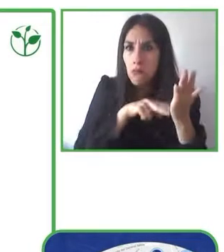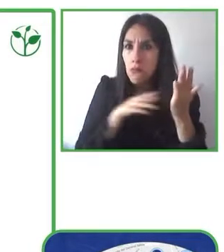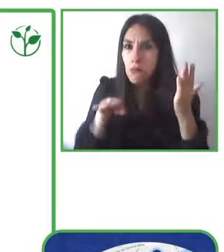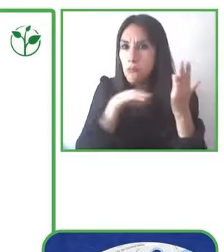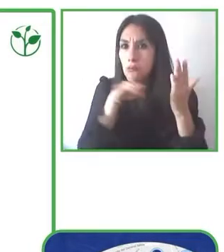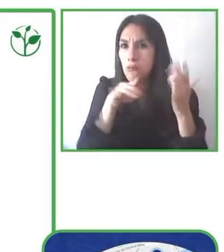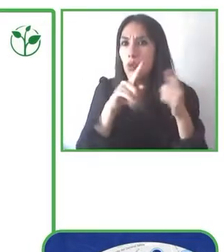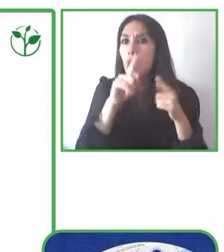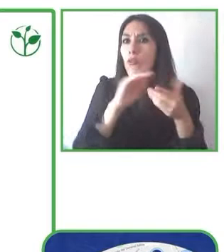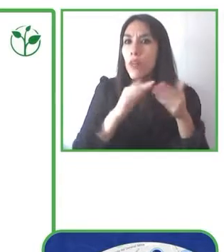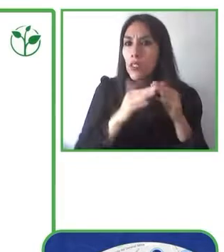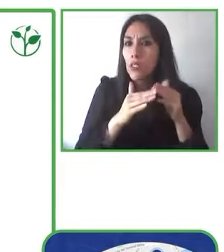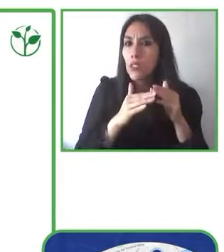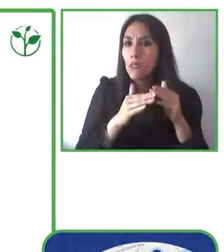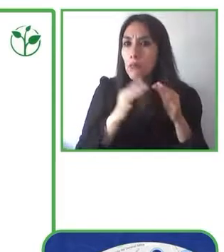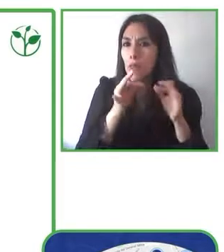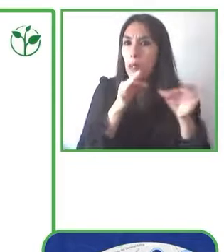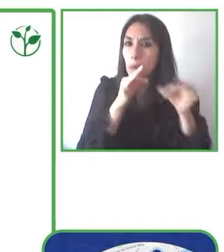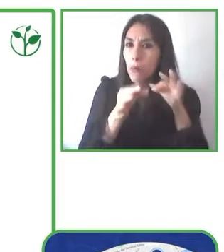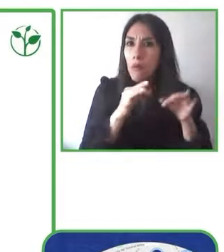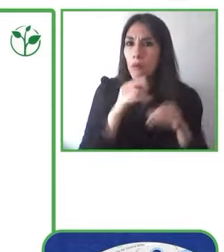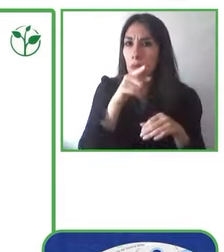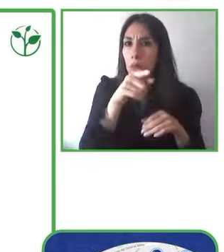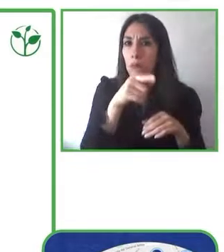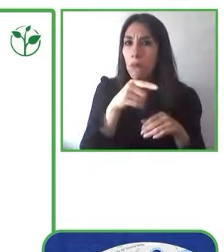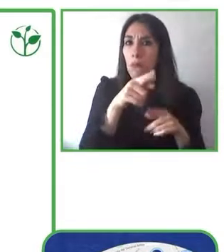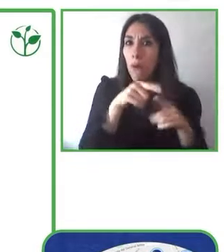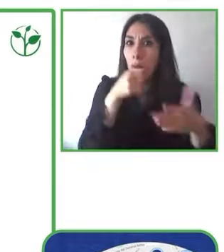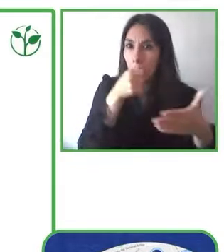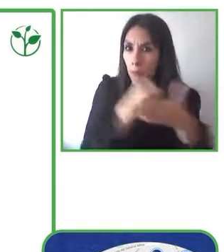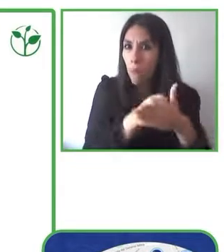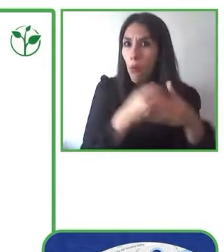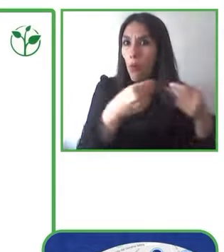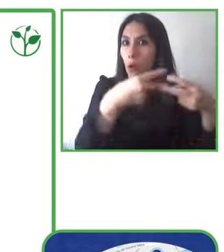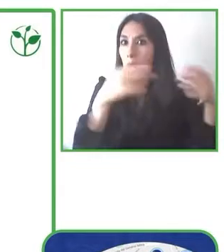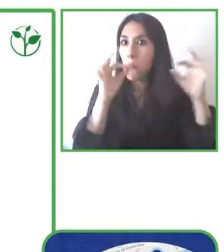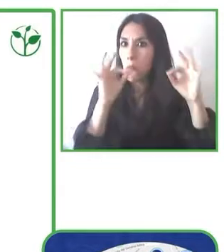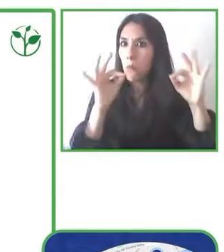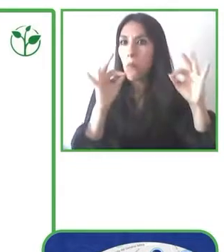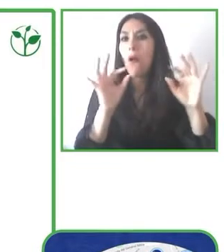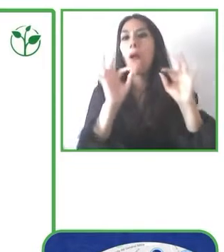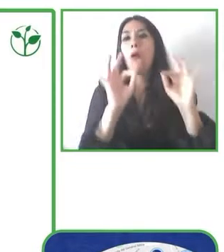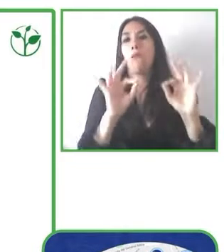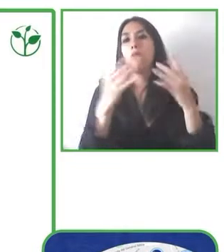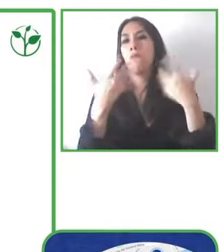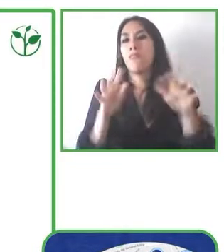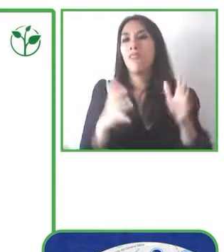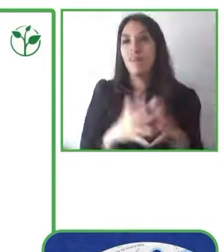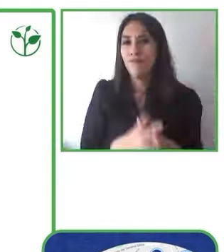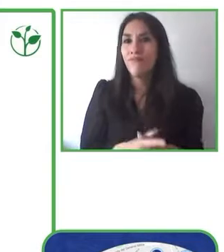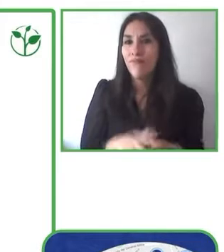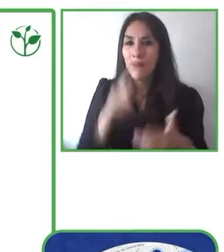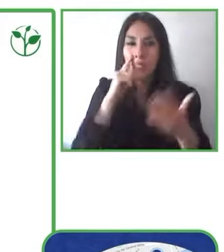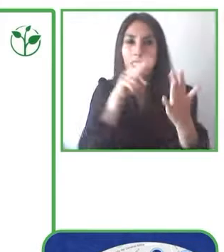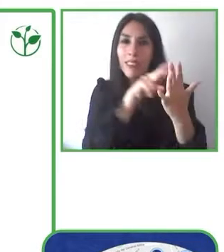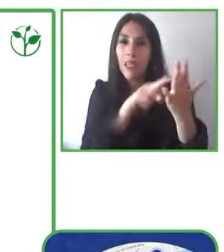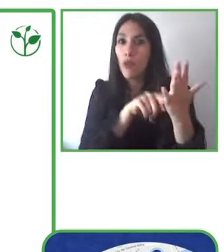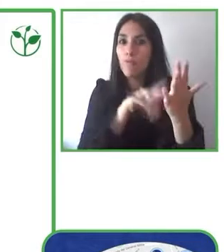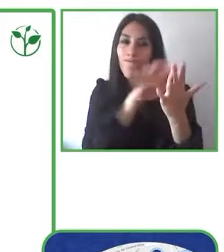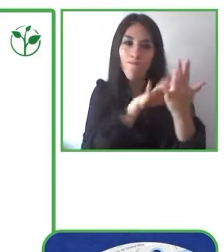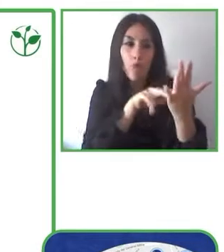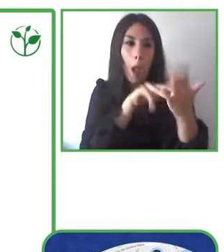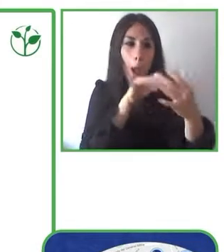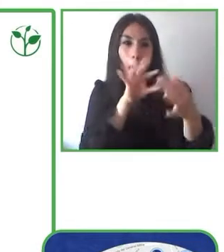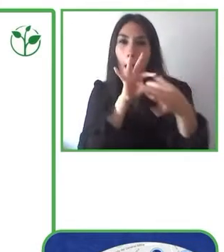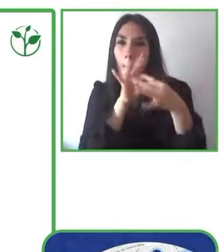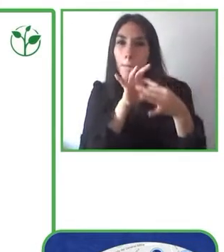que eso se envía a la central del depart for this, que dependiendo de cómo el ayuntamiento gestiona la parte de back-end,